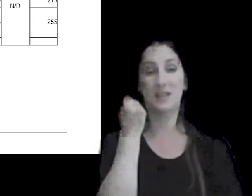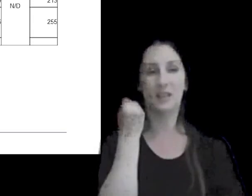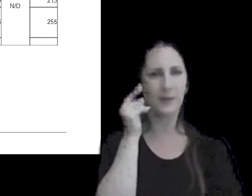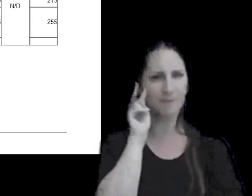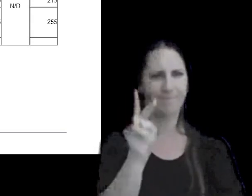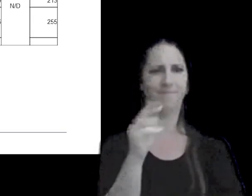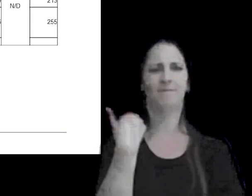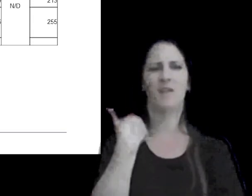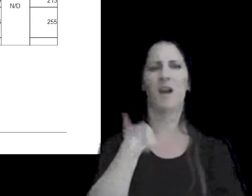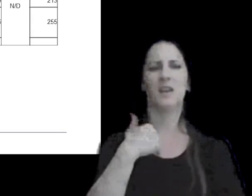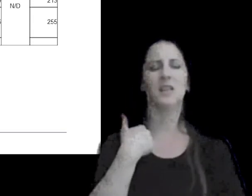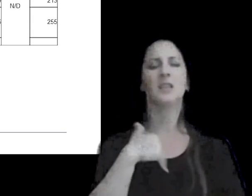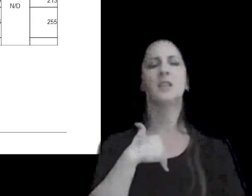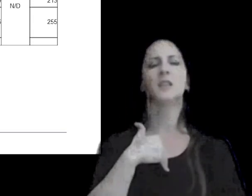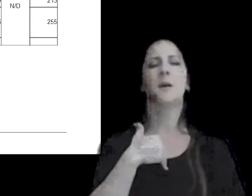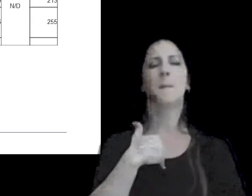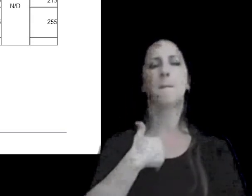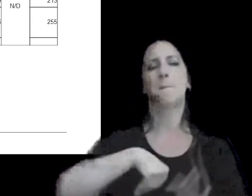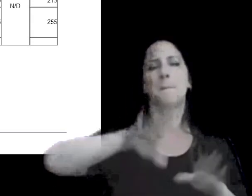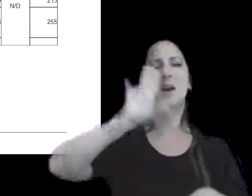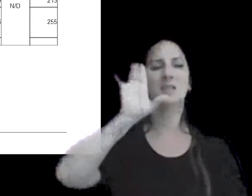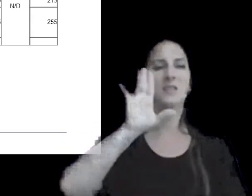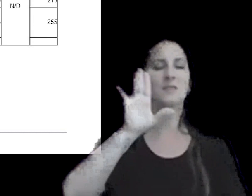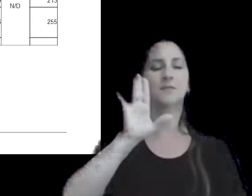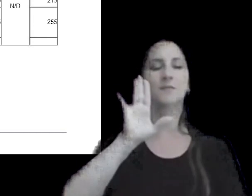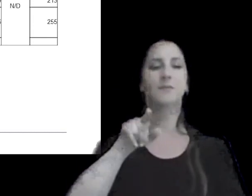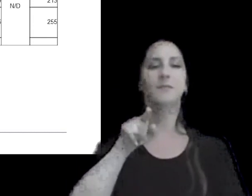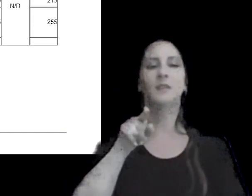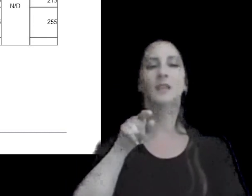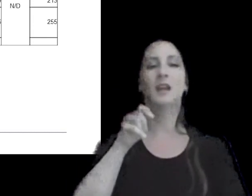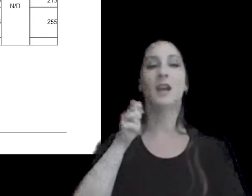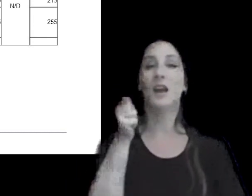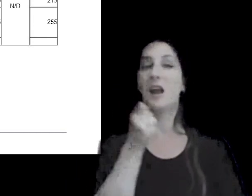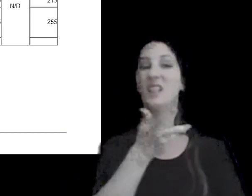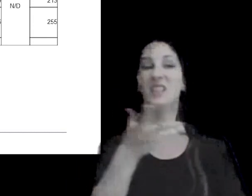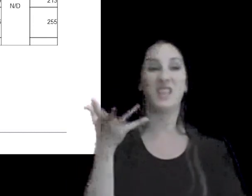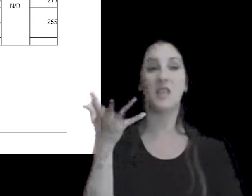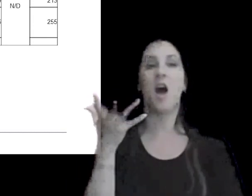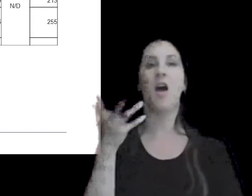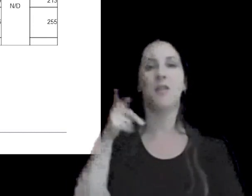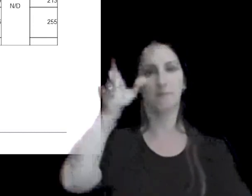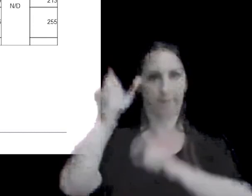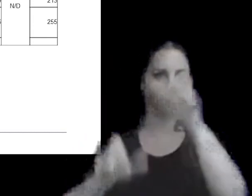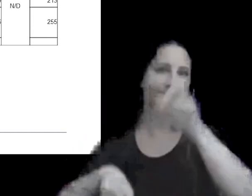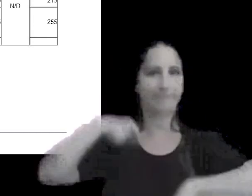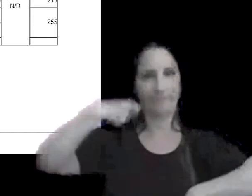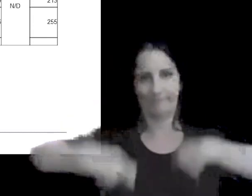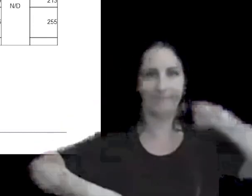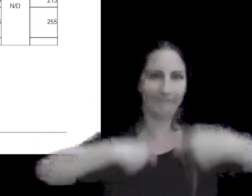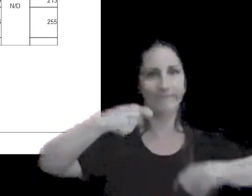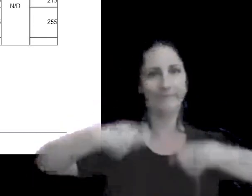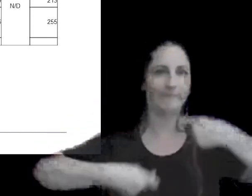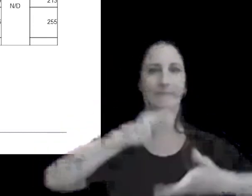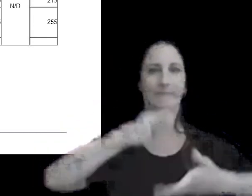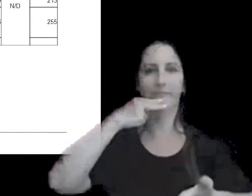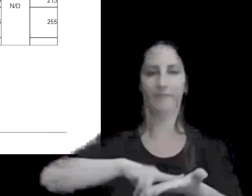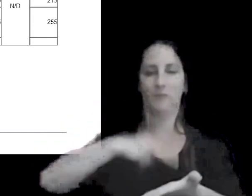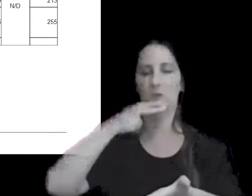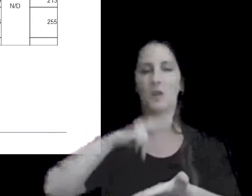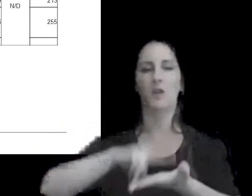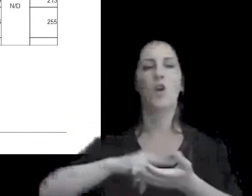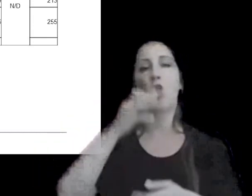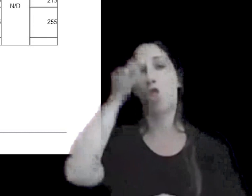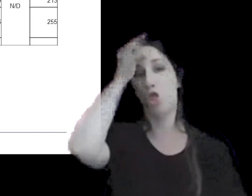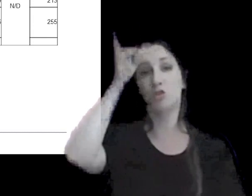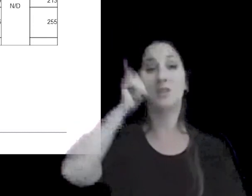es por lejos el país con mayor nivel de cantidad de contribuyentes con cerca de 12